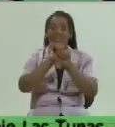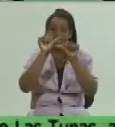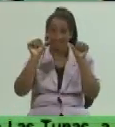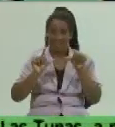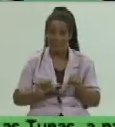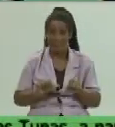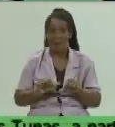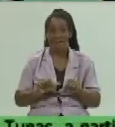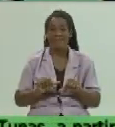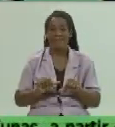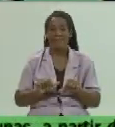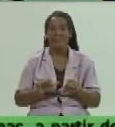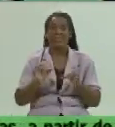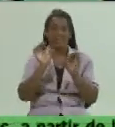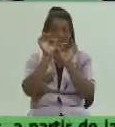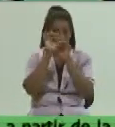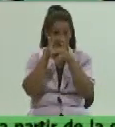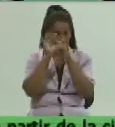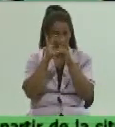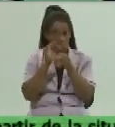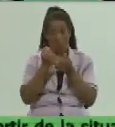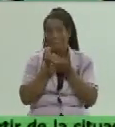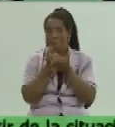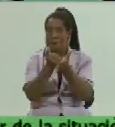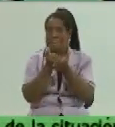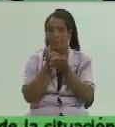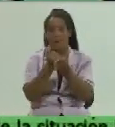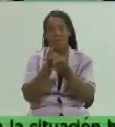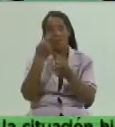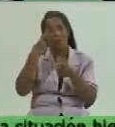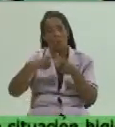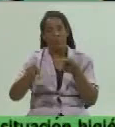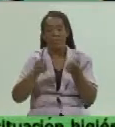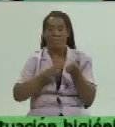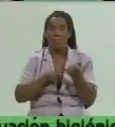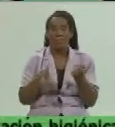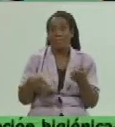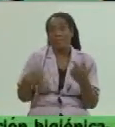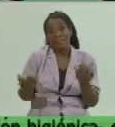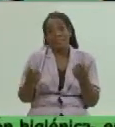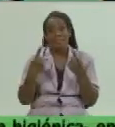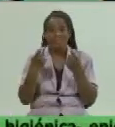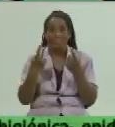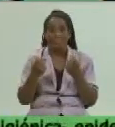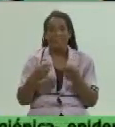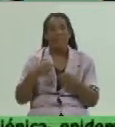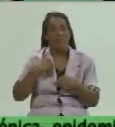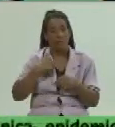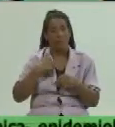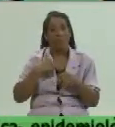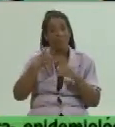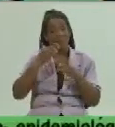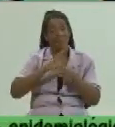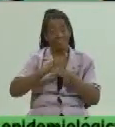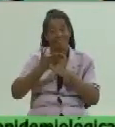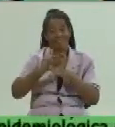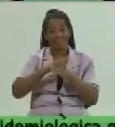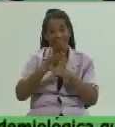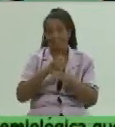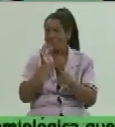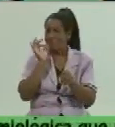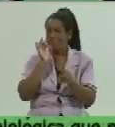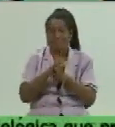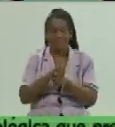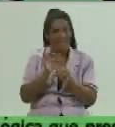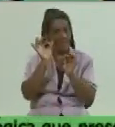laboratorio para apoyar a otras provincias si es necesario. O sea, estos conceptos tenemos que tenerlos claros desde el inicio. Es un